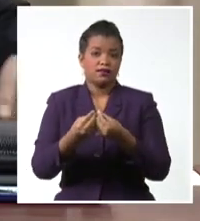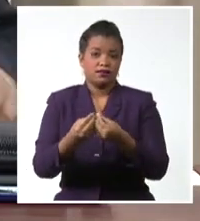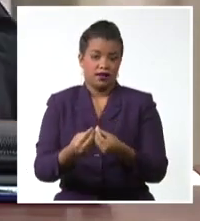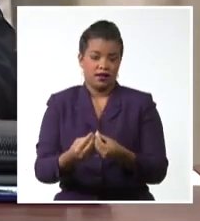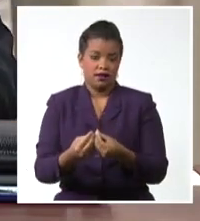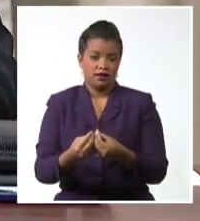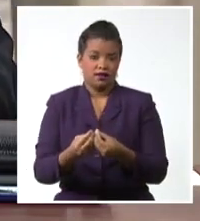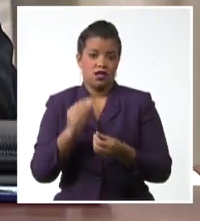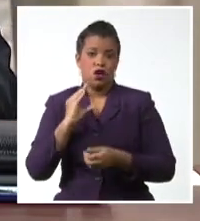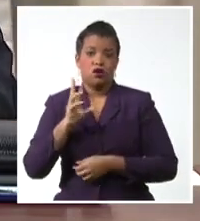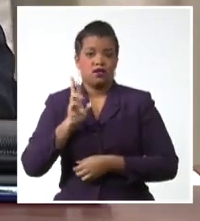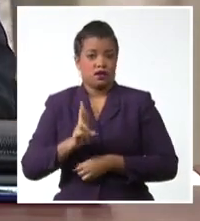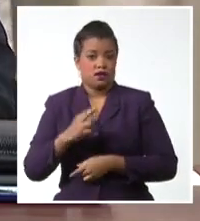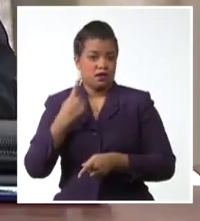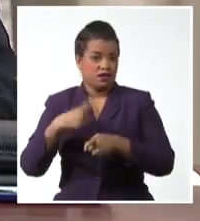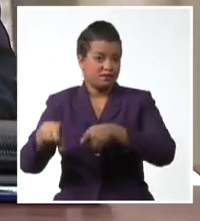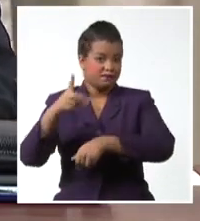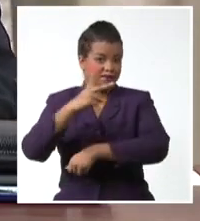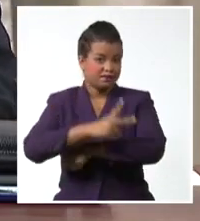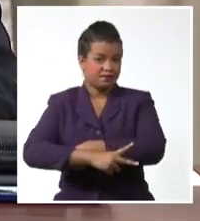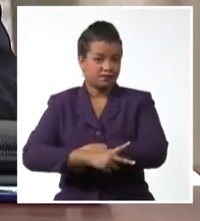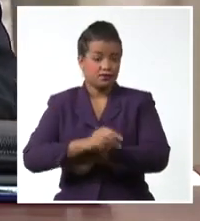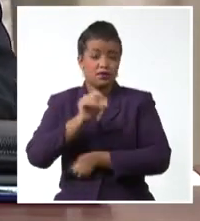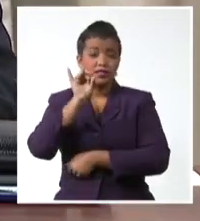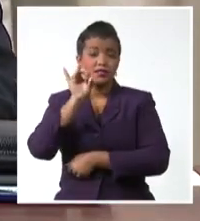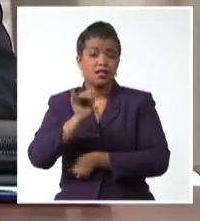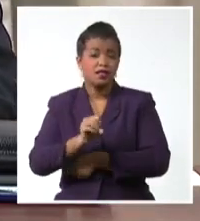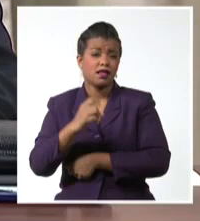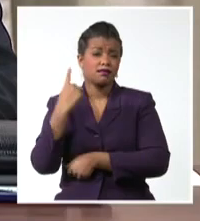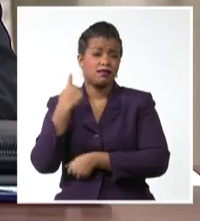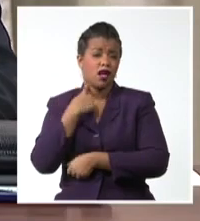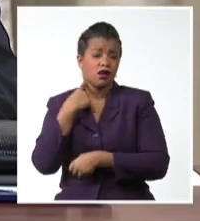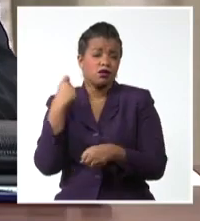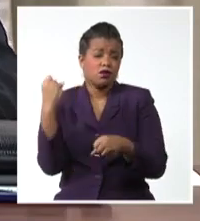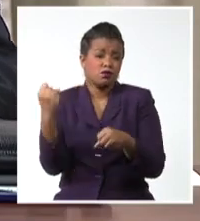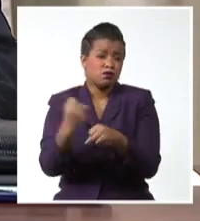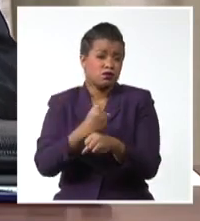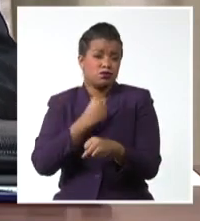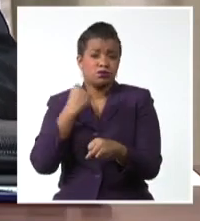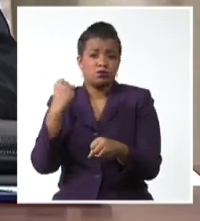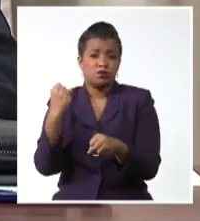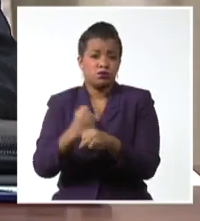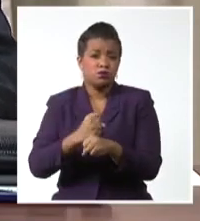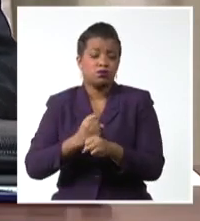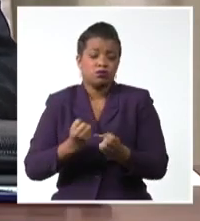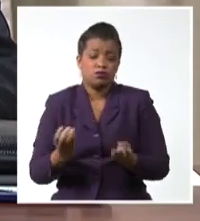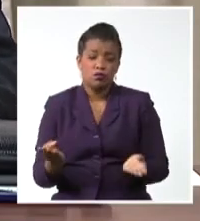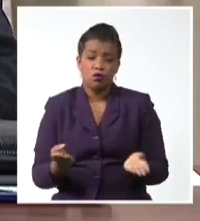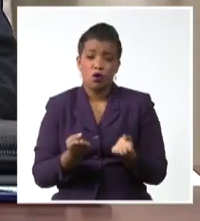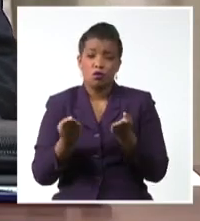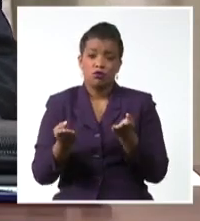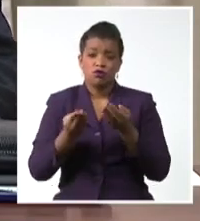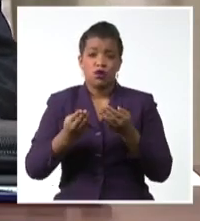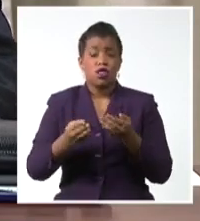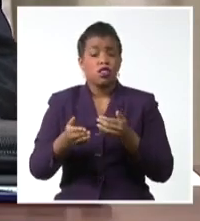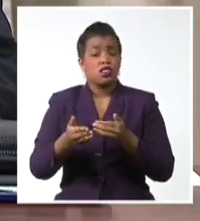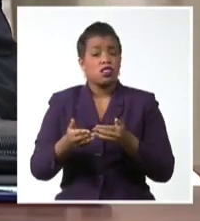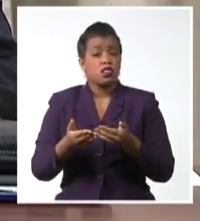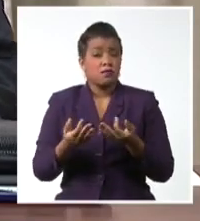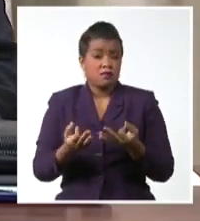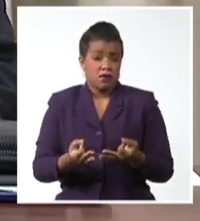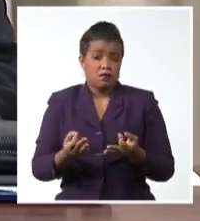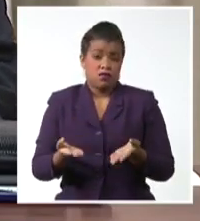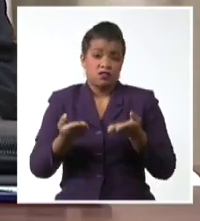en esos más de 70 años de trabajo incansable por la promoción del desarrollo económico social y